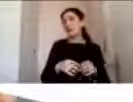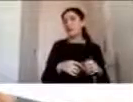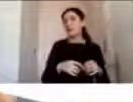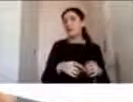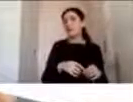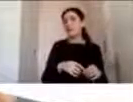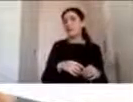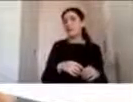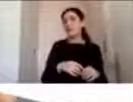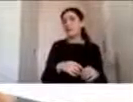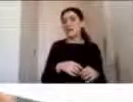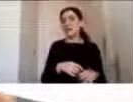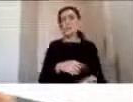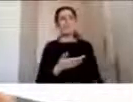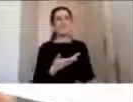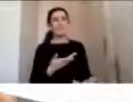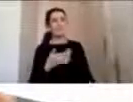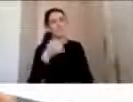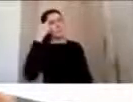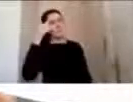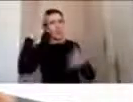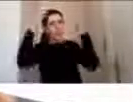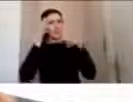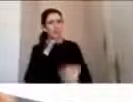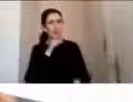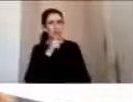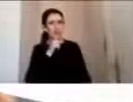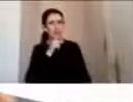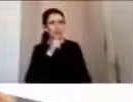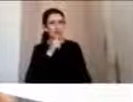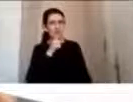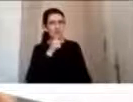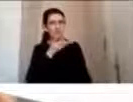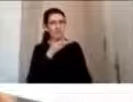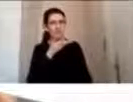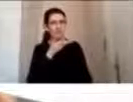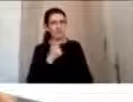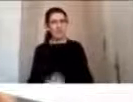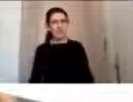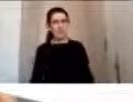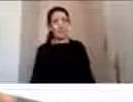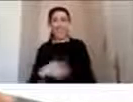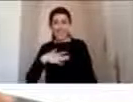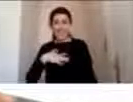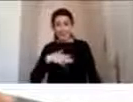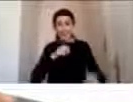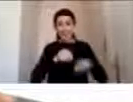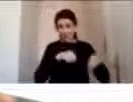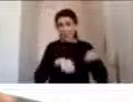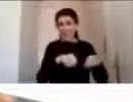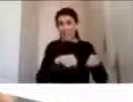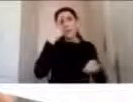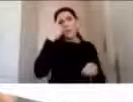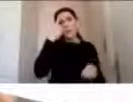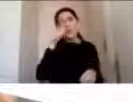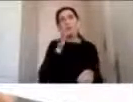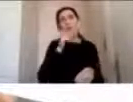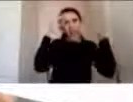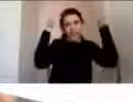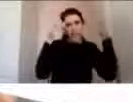una reflexión y cómo salimos de la inquietud y de la angustia de querer salir a andar en bicicleta pero no tener los elementos de seguridad personal.